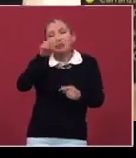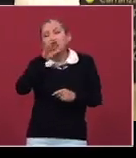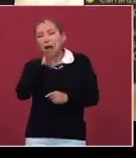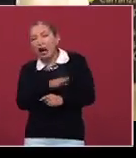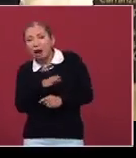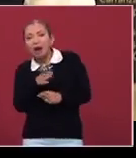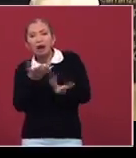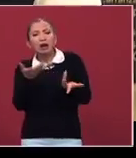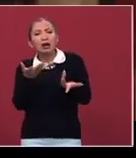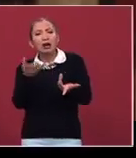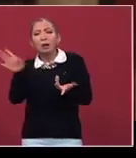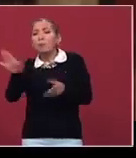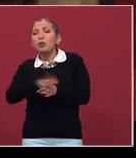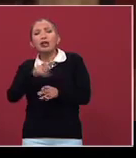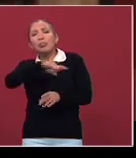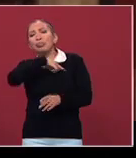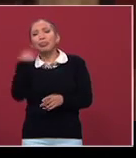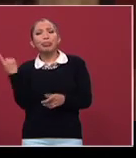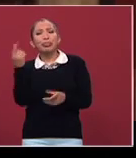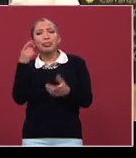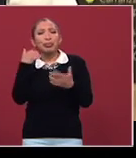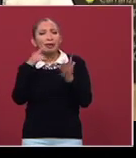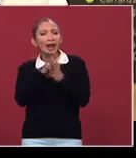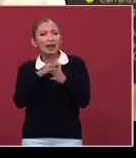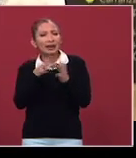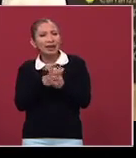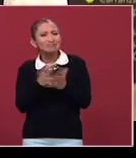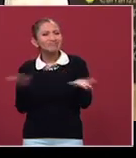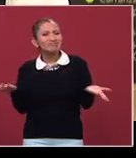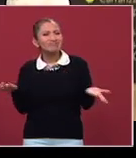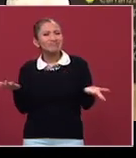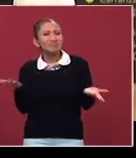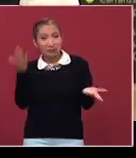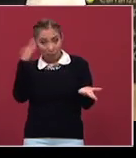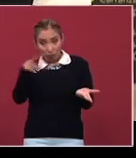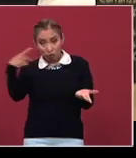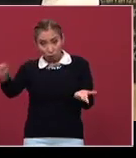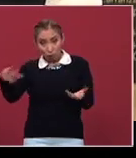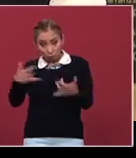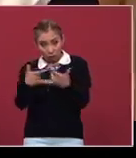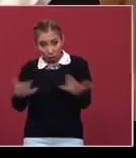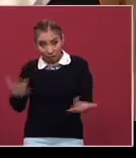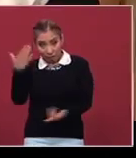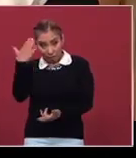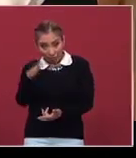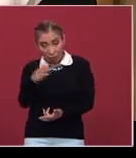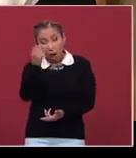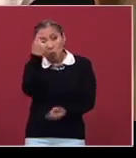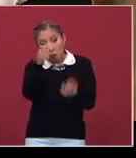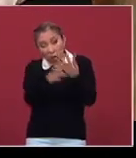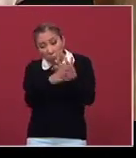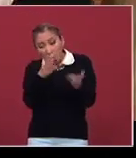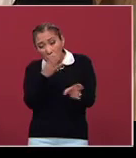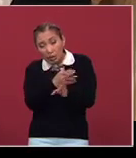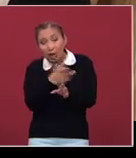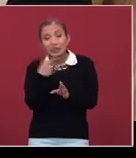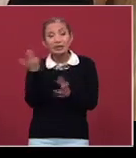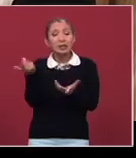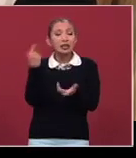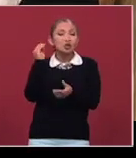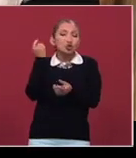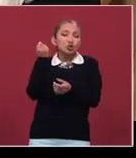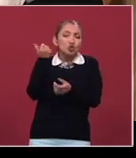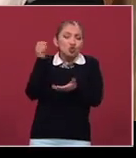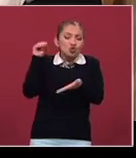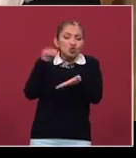por qué perdió la guerra. Sabemos algo de su historia. Bueno, de su apuesta legislativa. De por